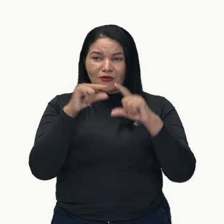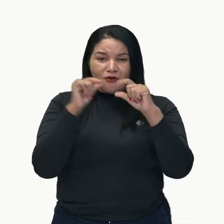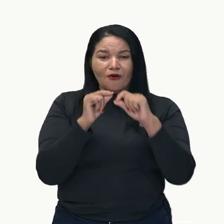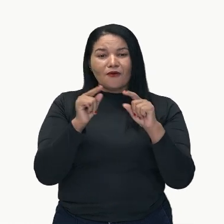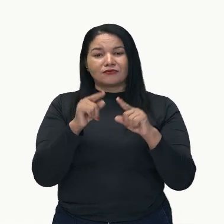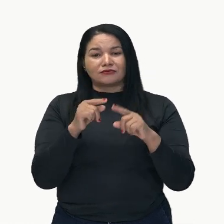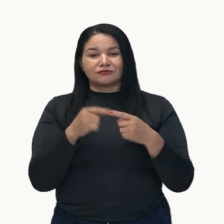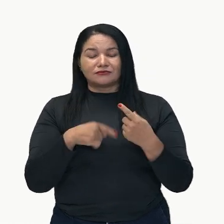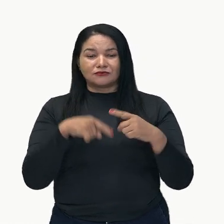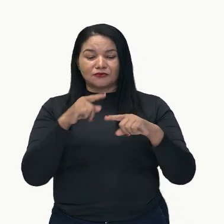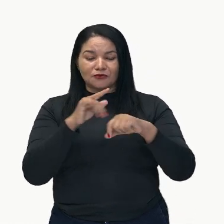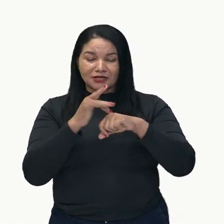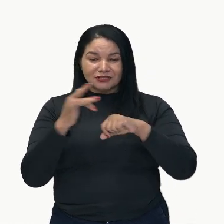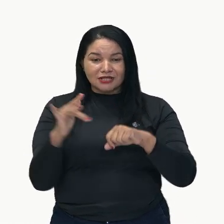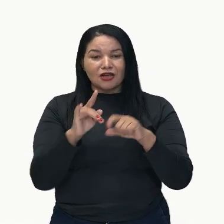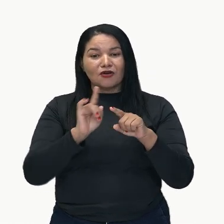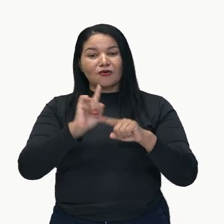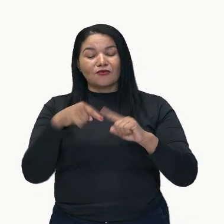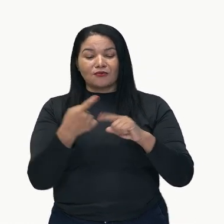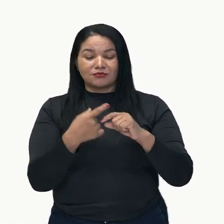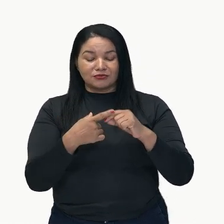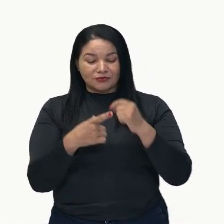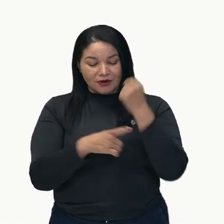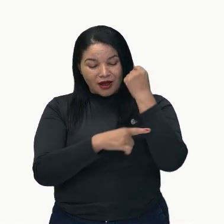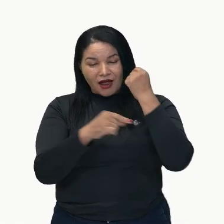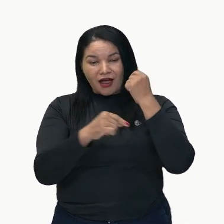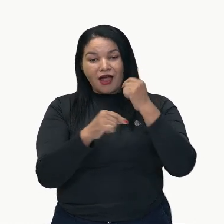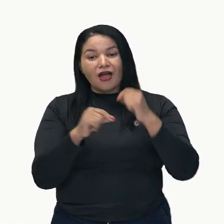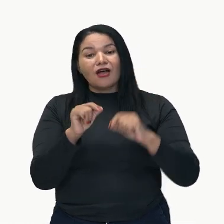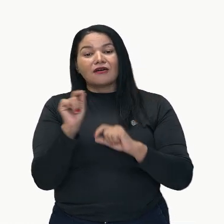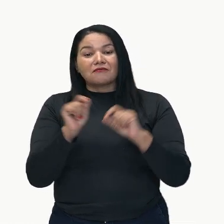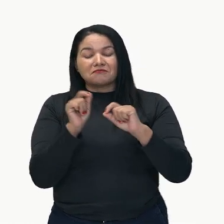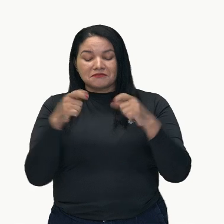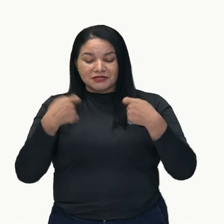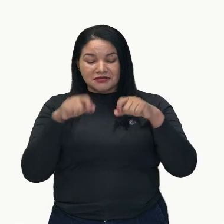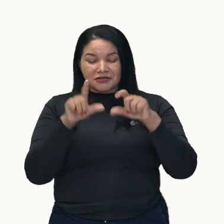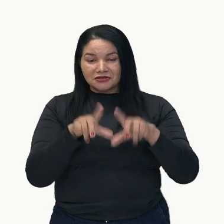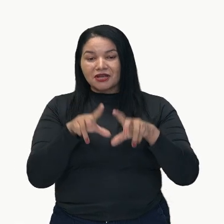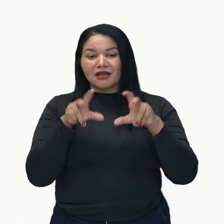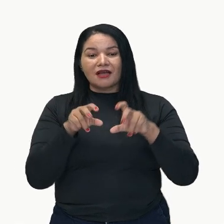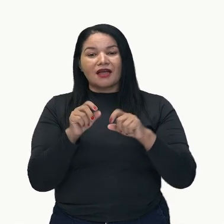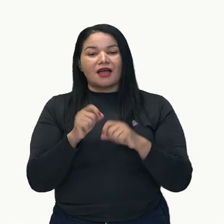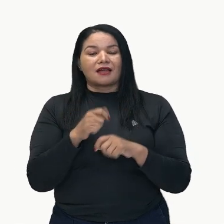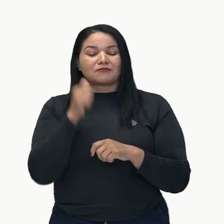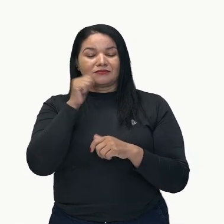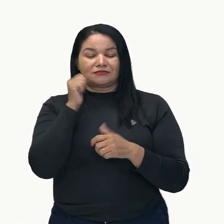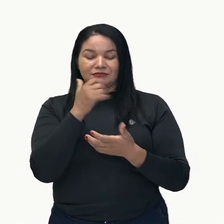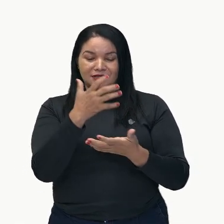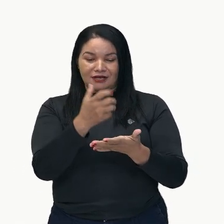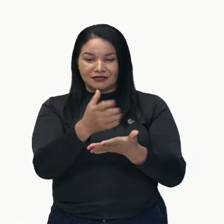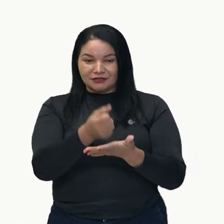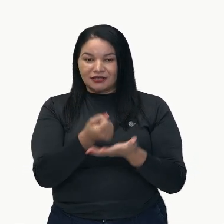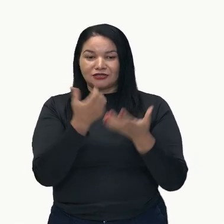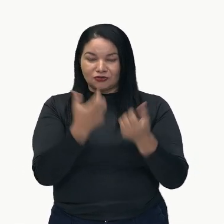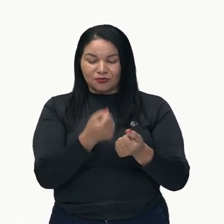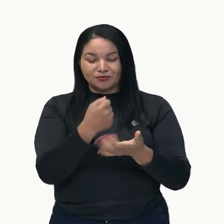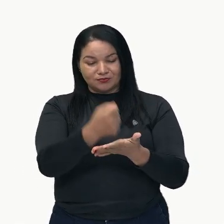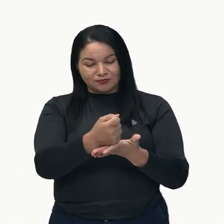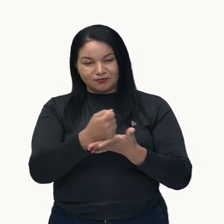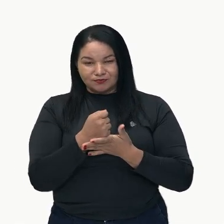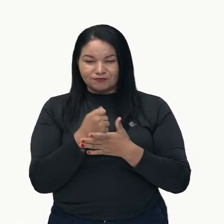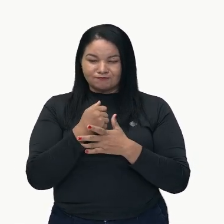río y una pluma de la águila dorada. Alicia aceptó la misión y comenzó su aventura. Primero,